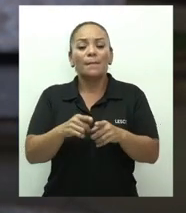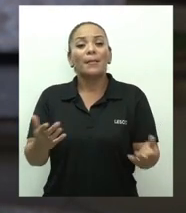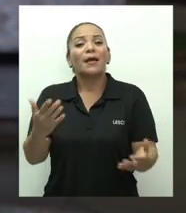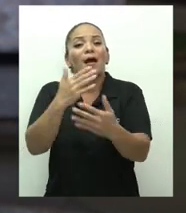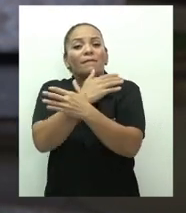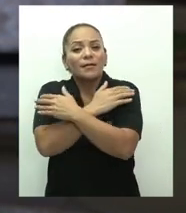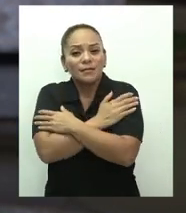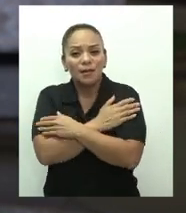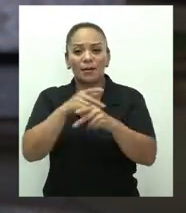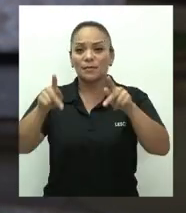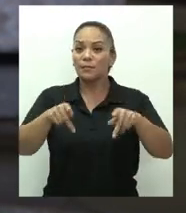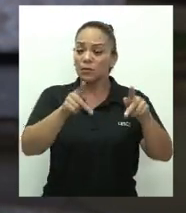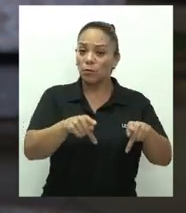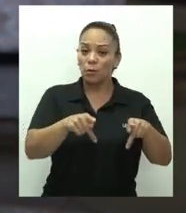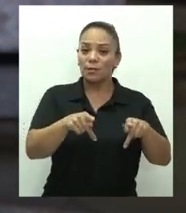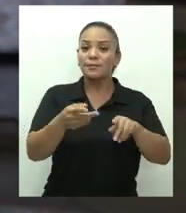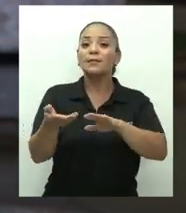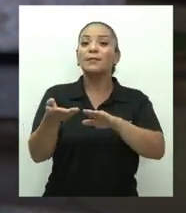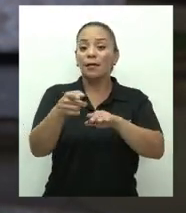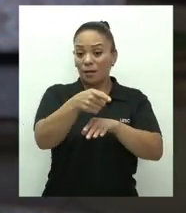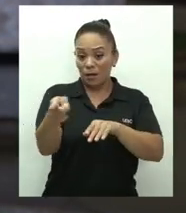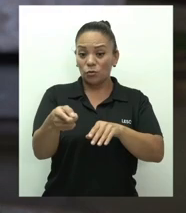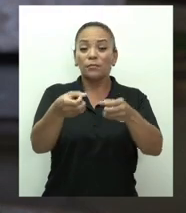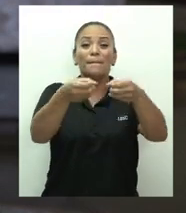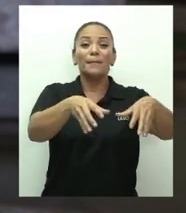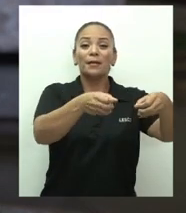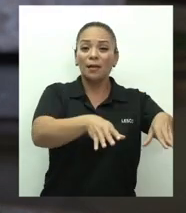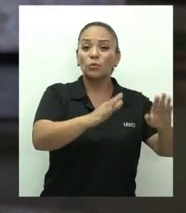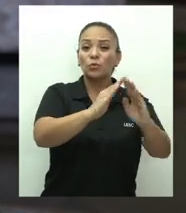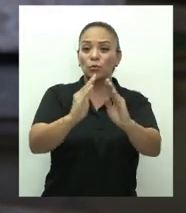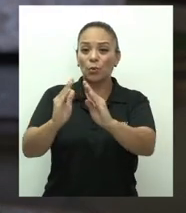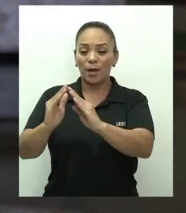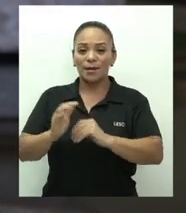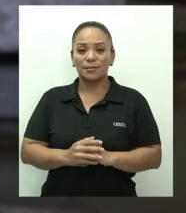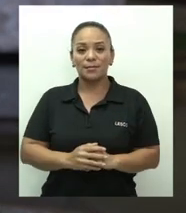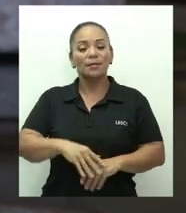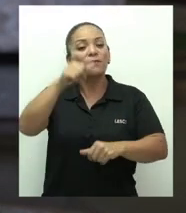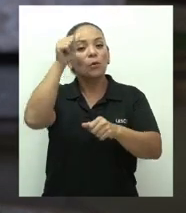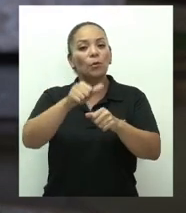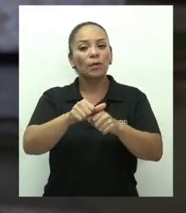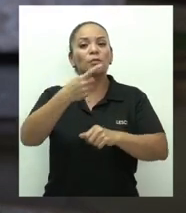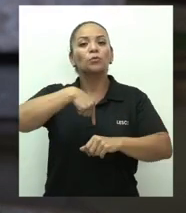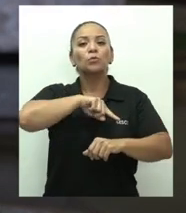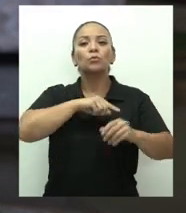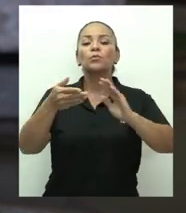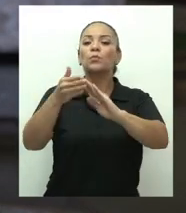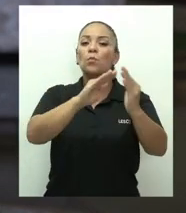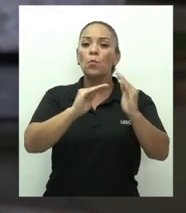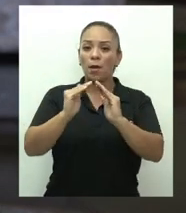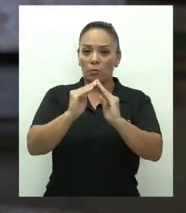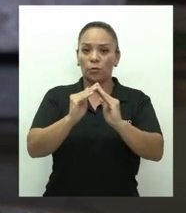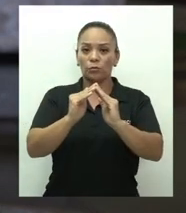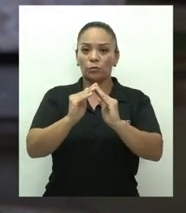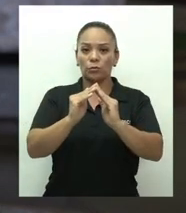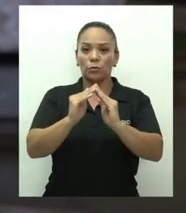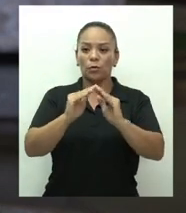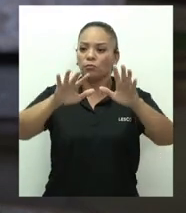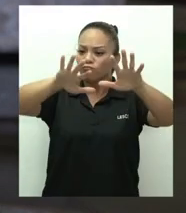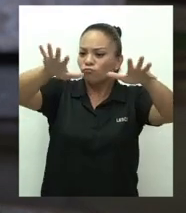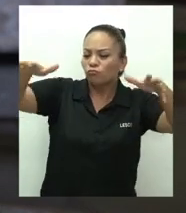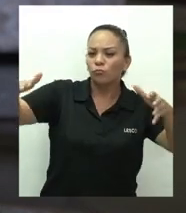para abrazar a quienes perdieron sus hogares y para recordar que como pueblo somos